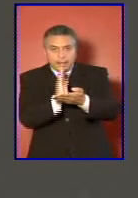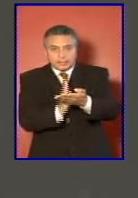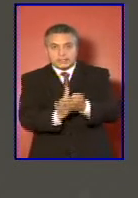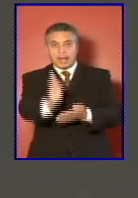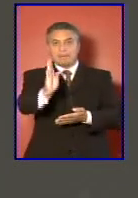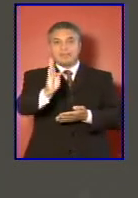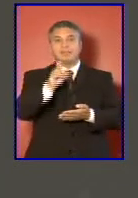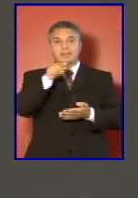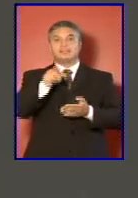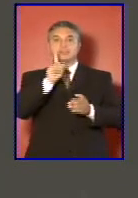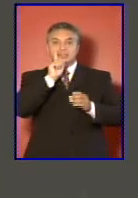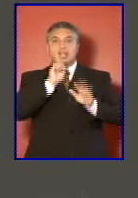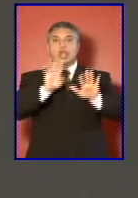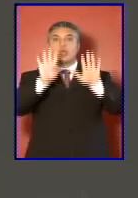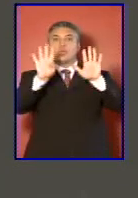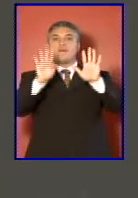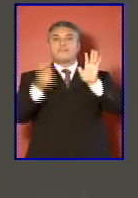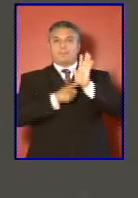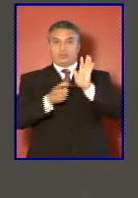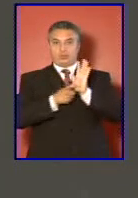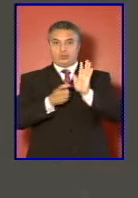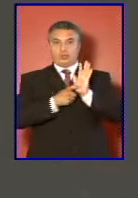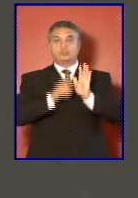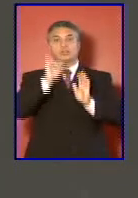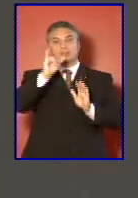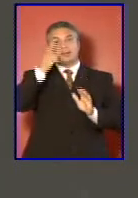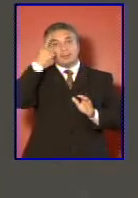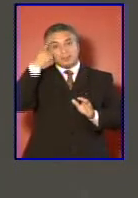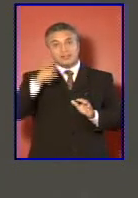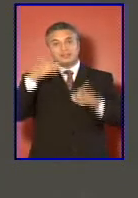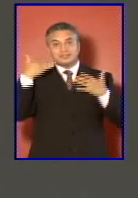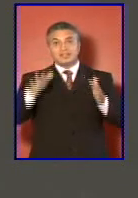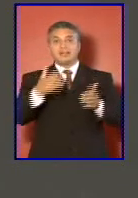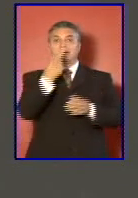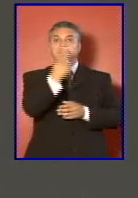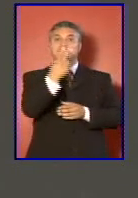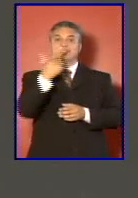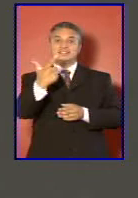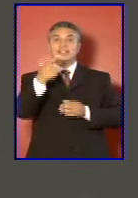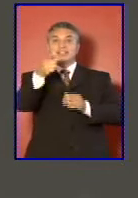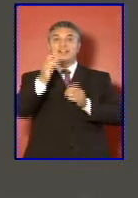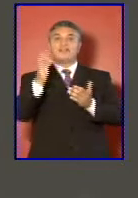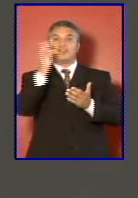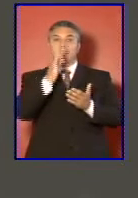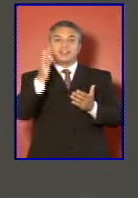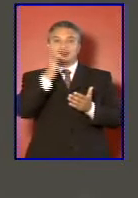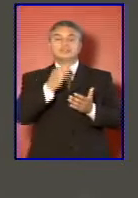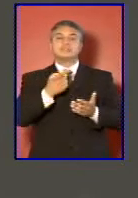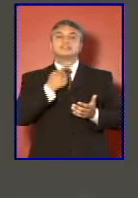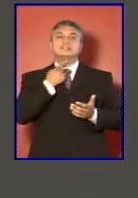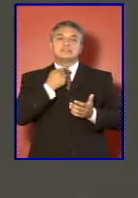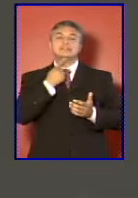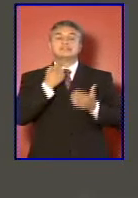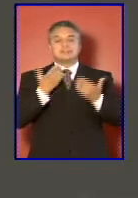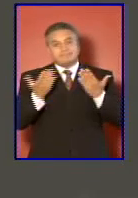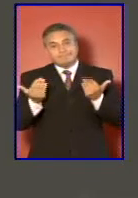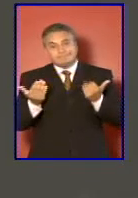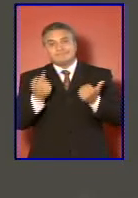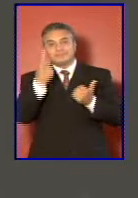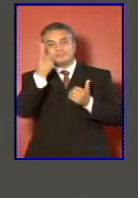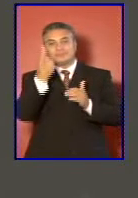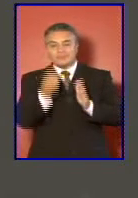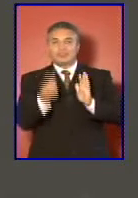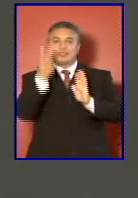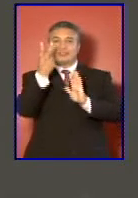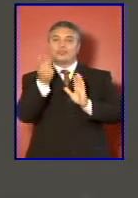nueve puntos pero que pasado el 27 de febrero requirió agregar los dos